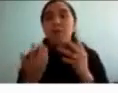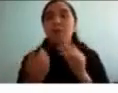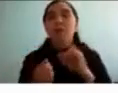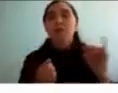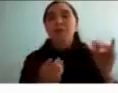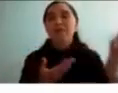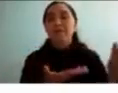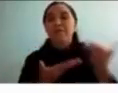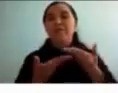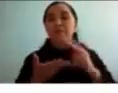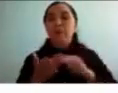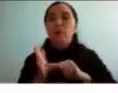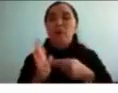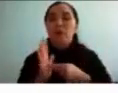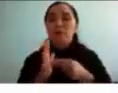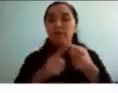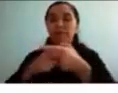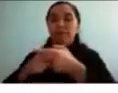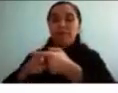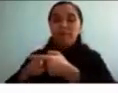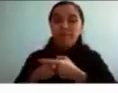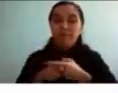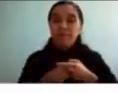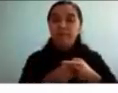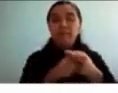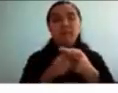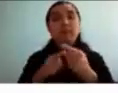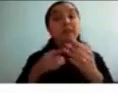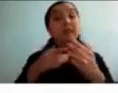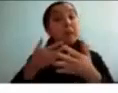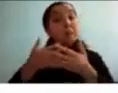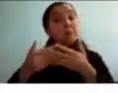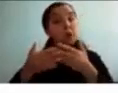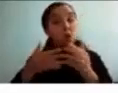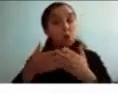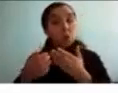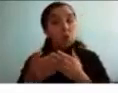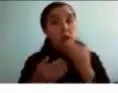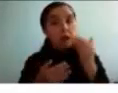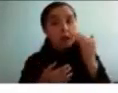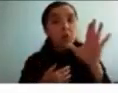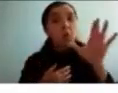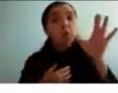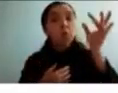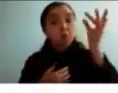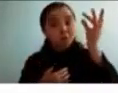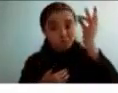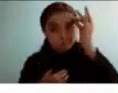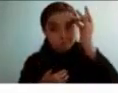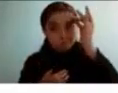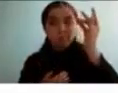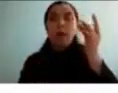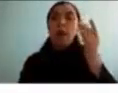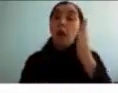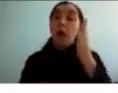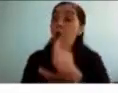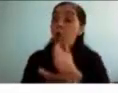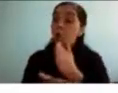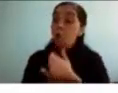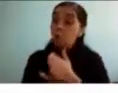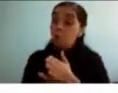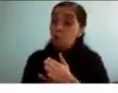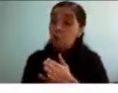nivel social entonces de manera natural los niños se van dando cuenta que la conducta para que sea socialmente